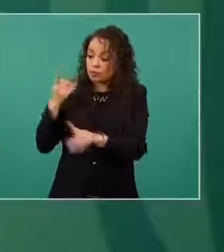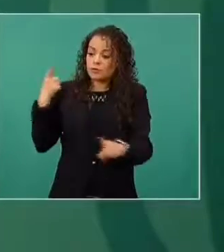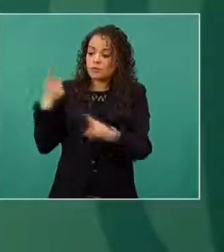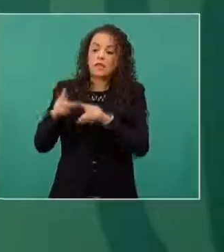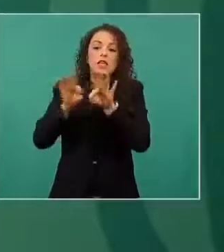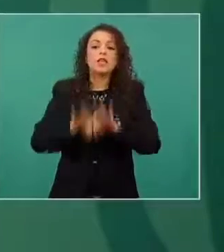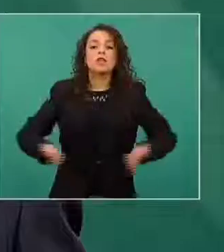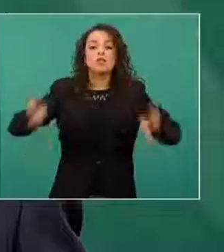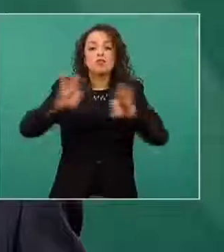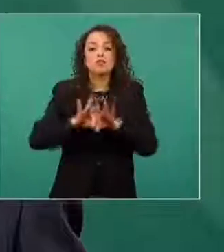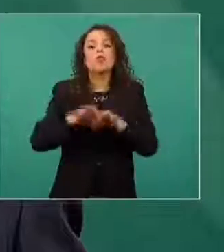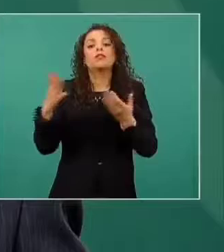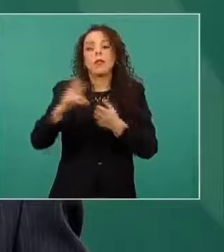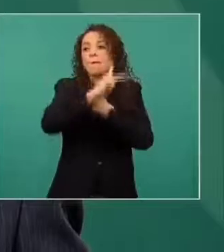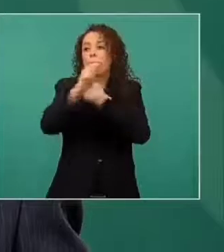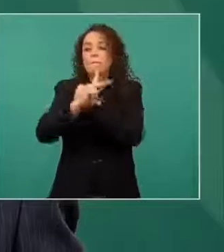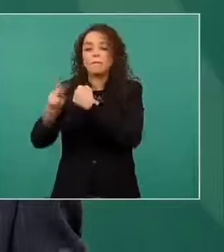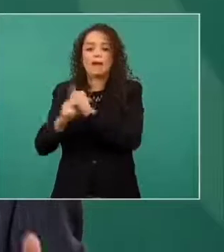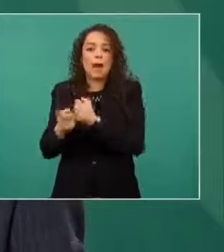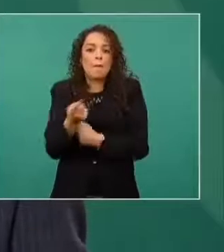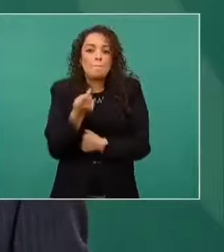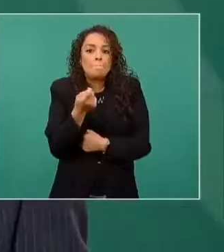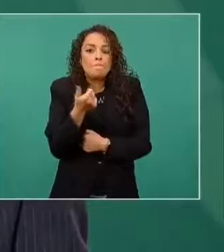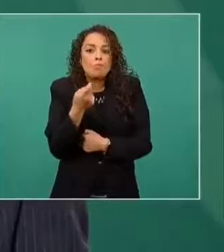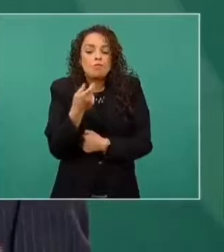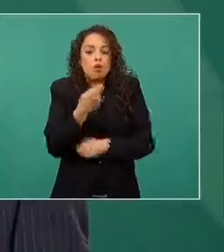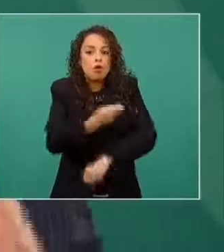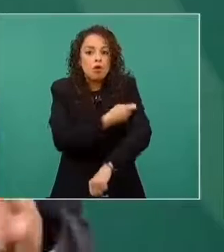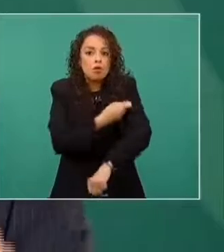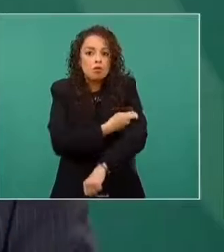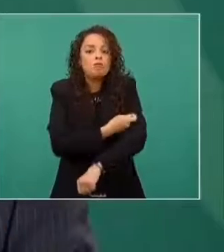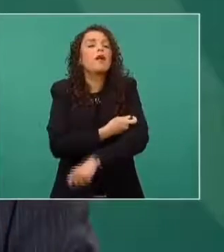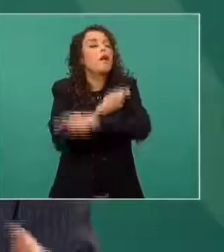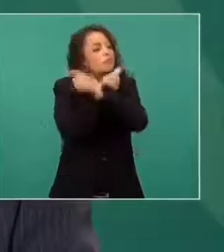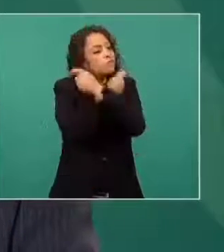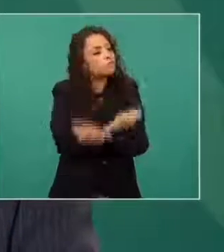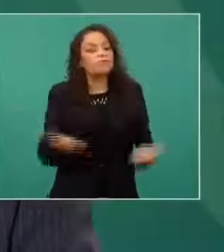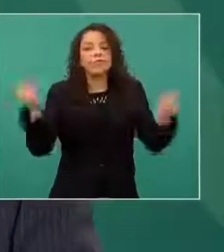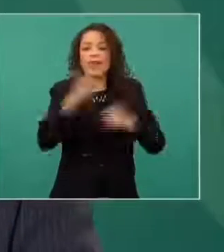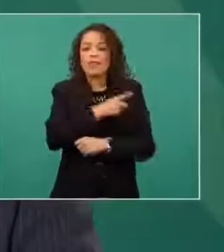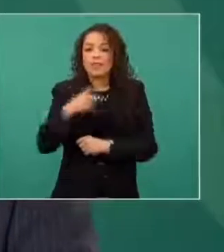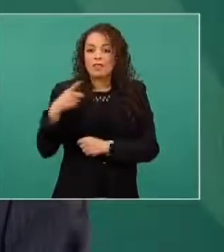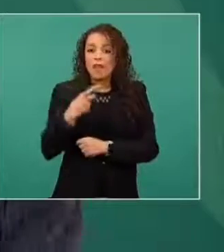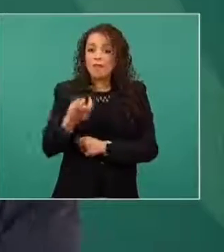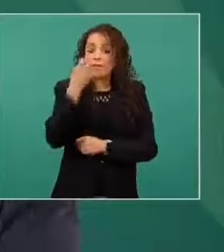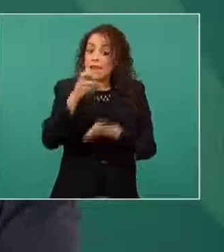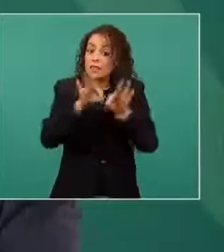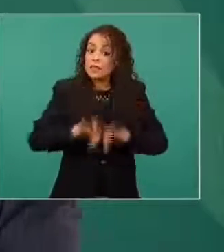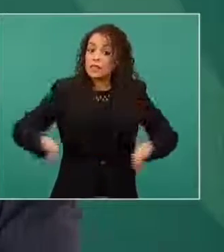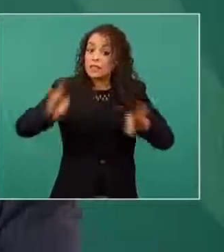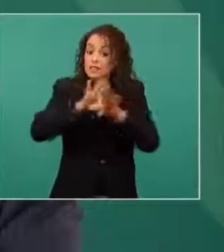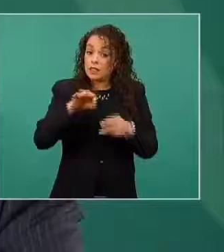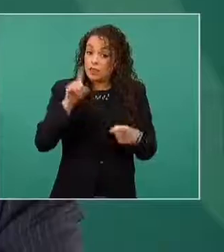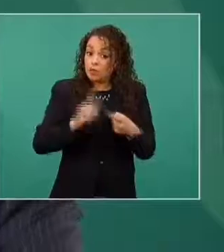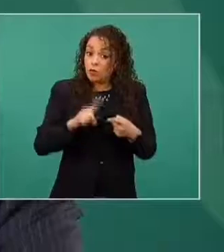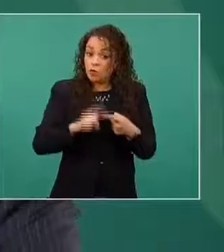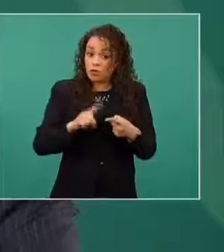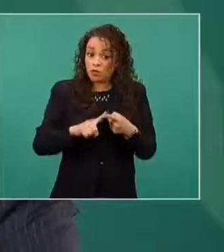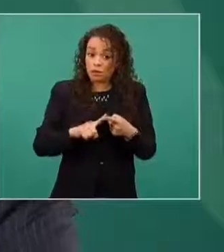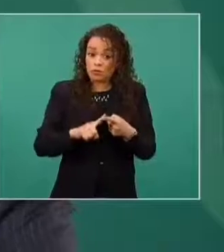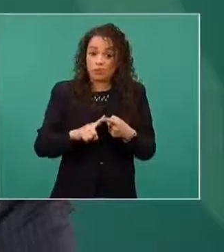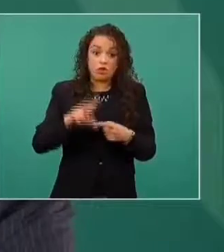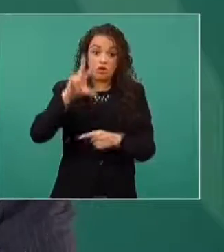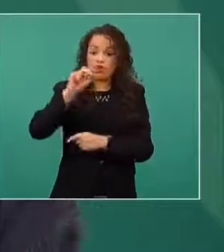estos países que tienen baja cobertura. Entonces, ese es el llamado de la OMS hasta este momento. No es cierto que la OMS haya recomendado